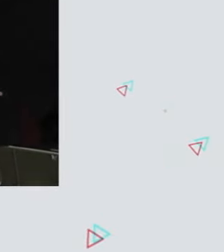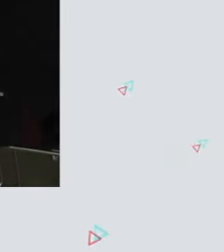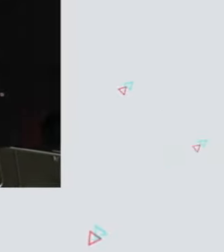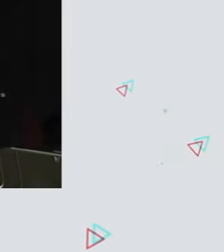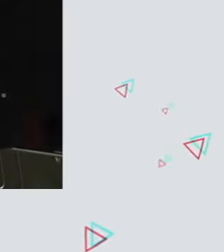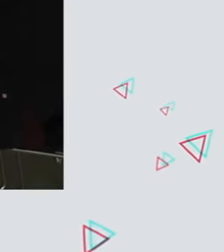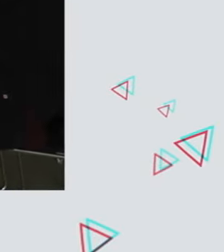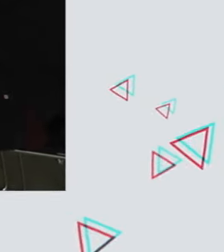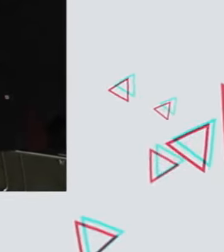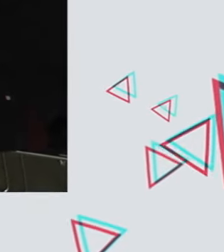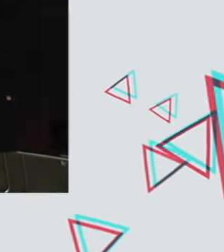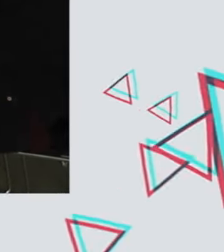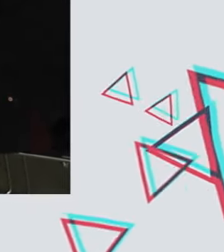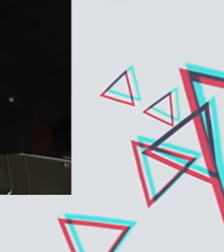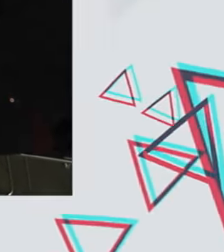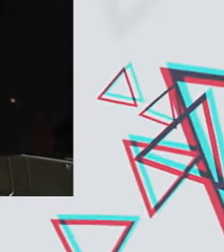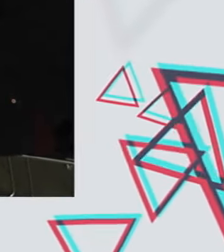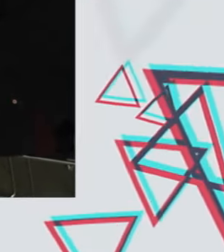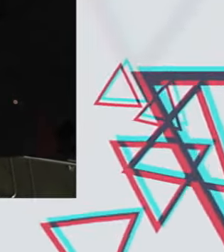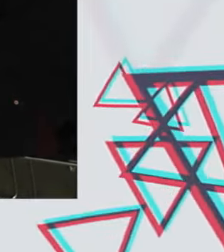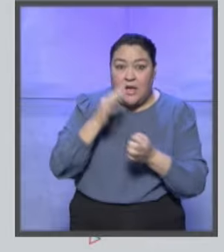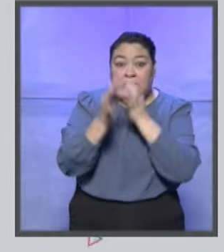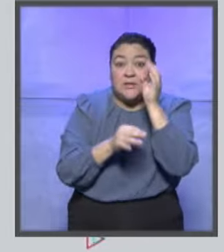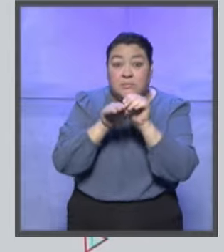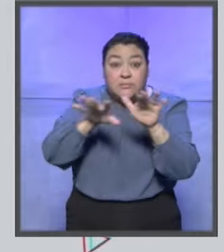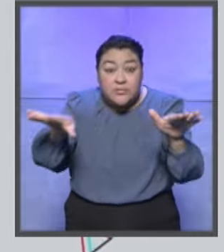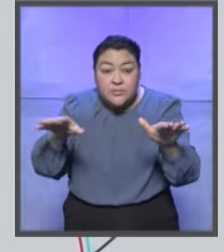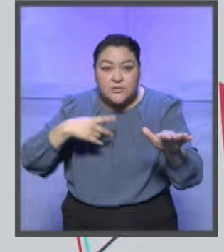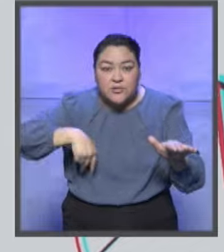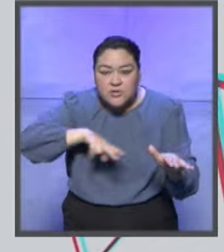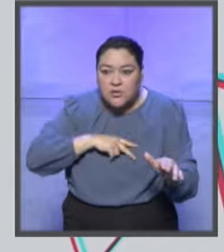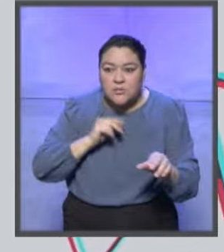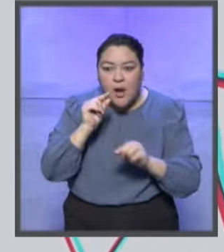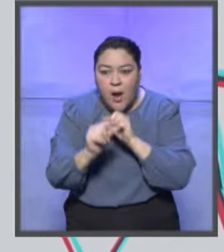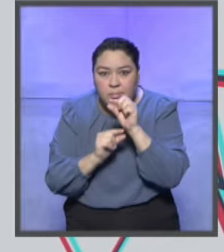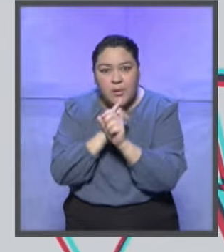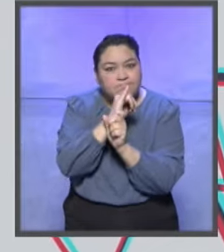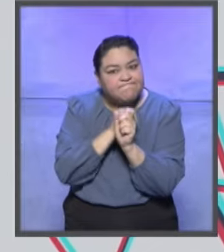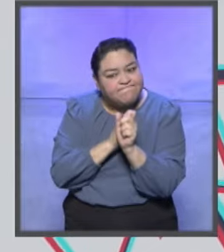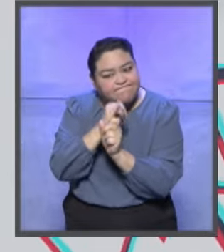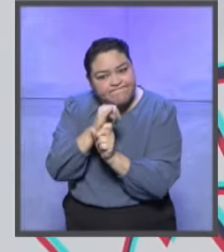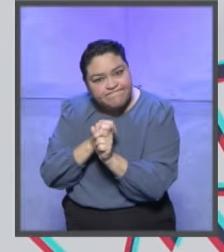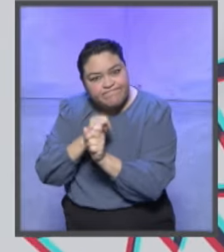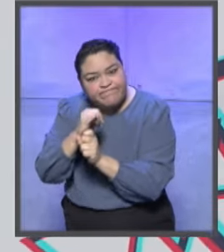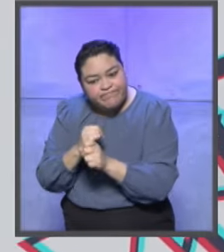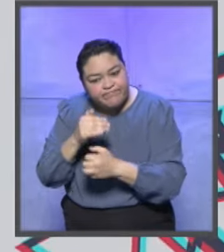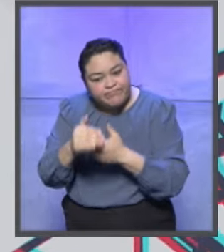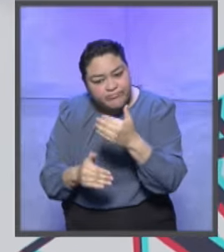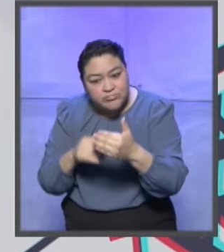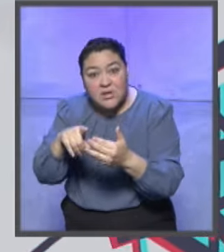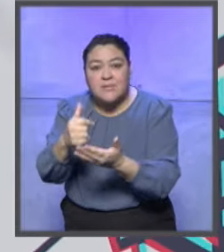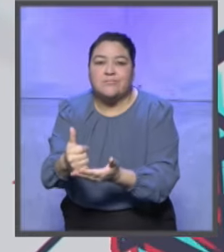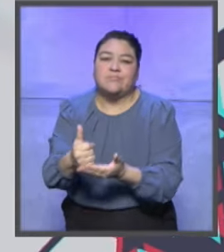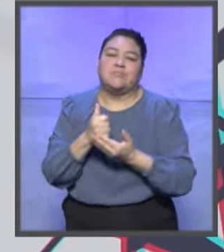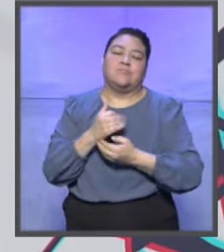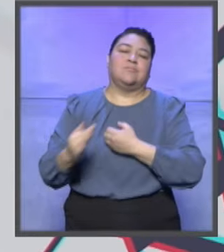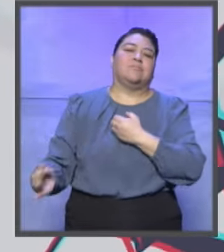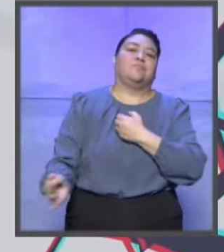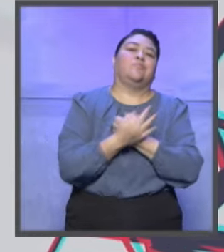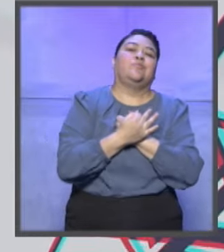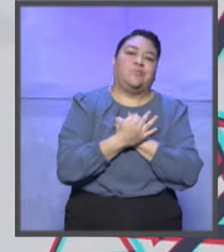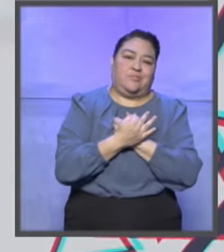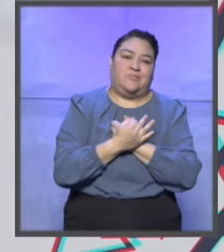holotransportación, los videojuegos en campañas. Y cada vez más los vemos que han sido herramientas muy